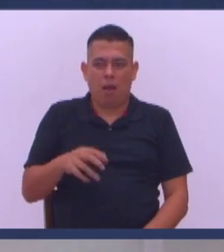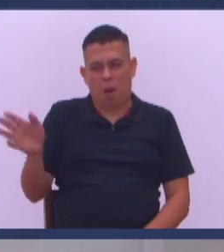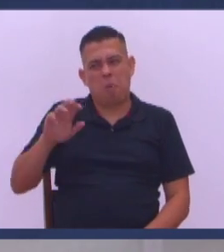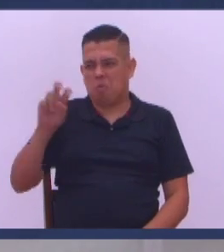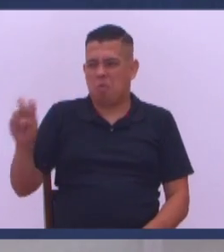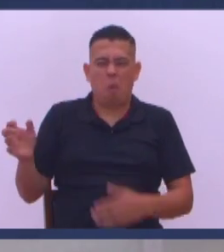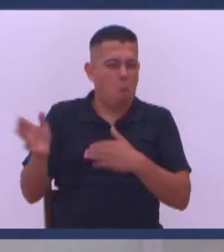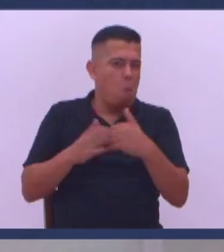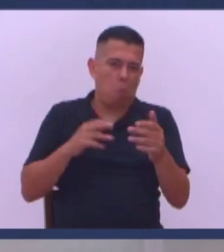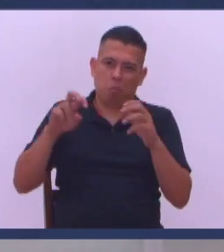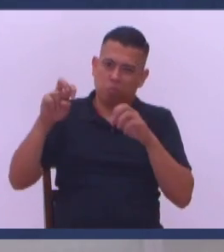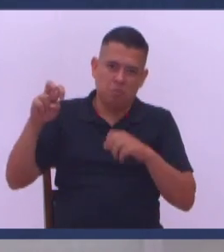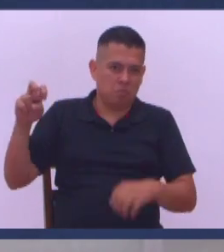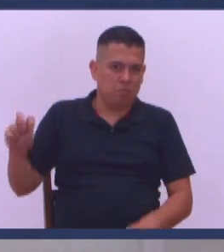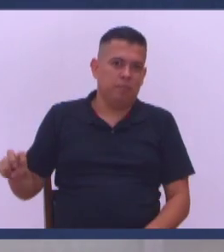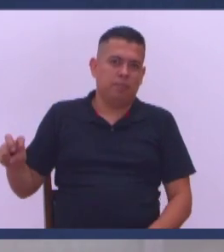lejos